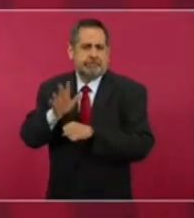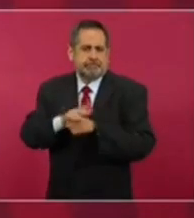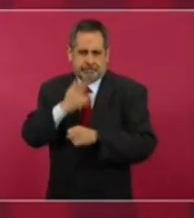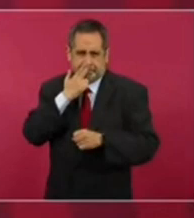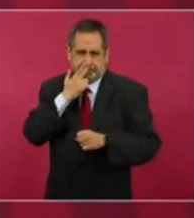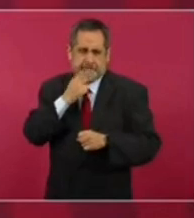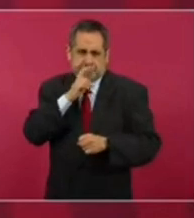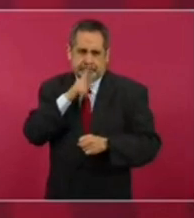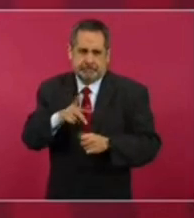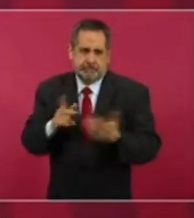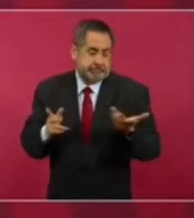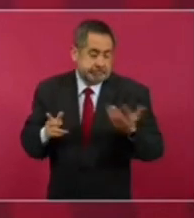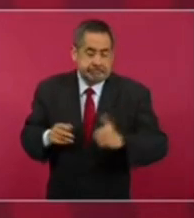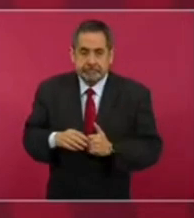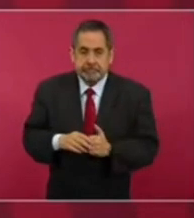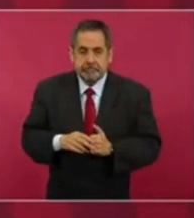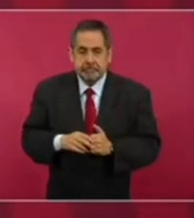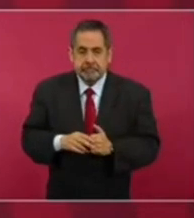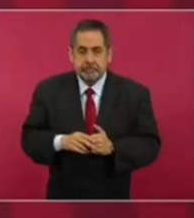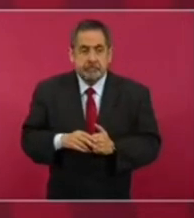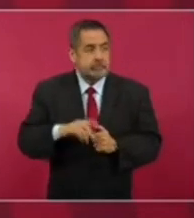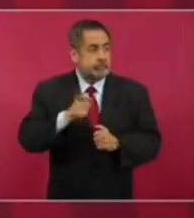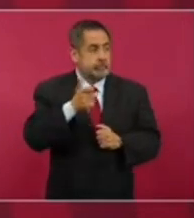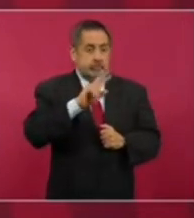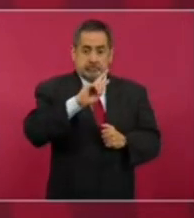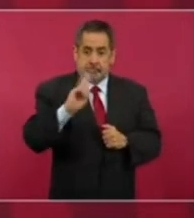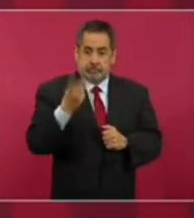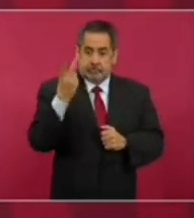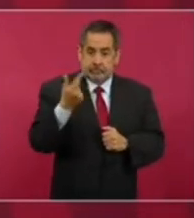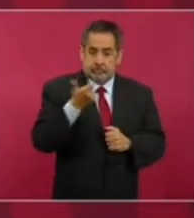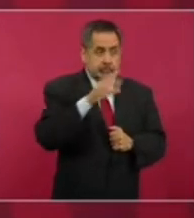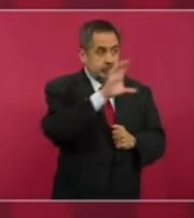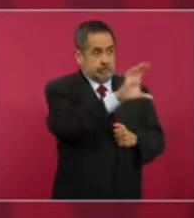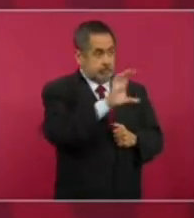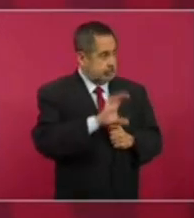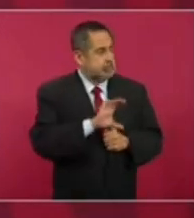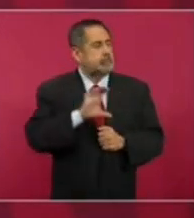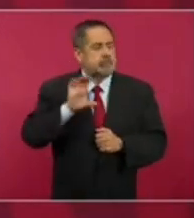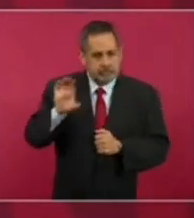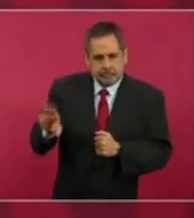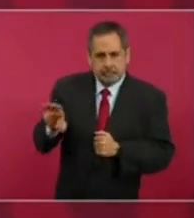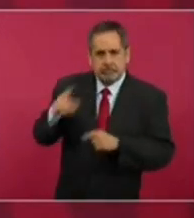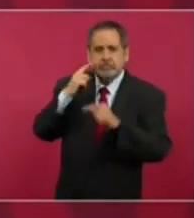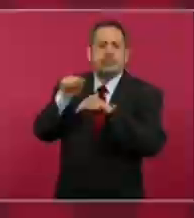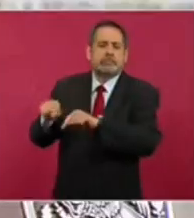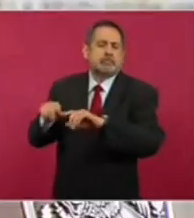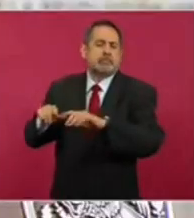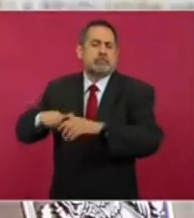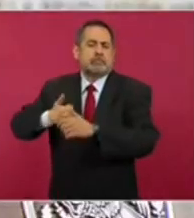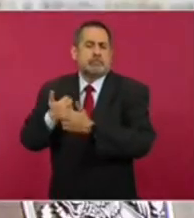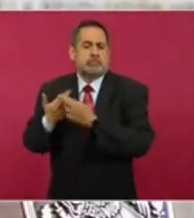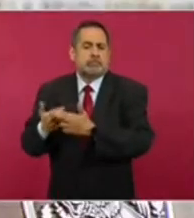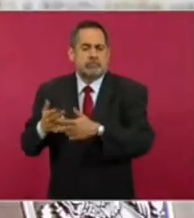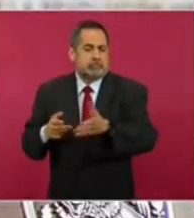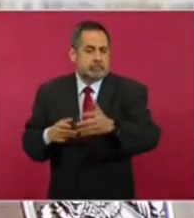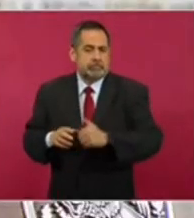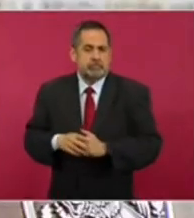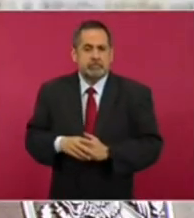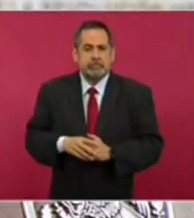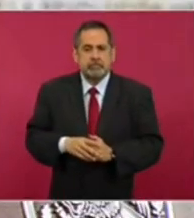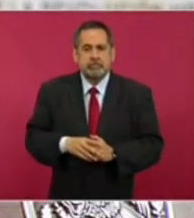Es decir, al gobierno, es que antes